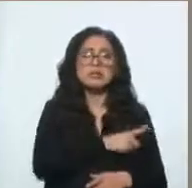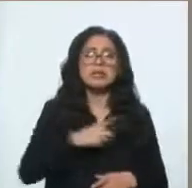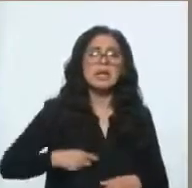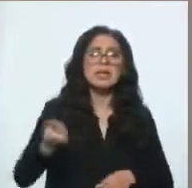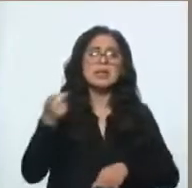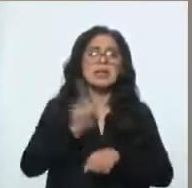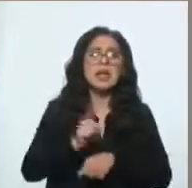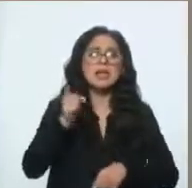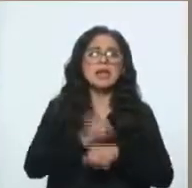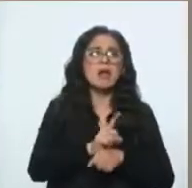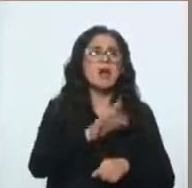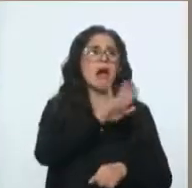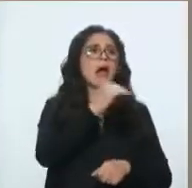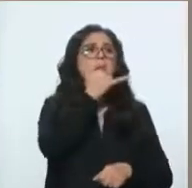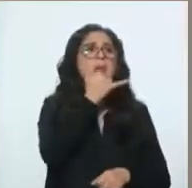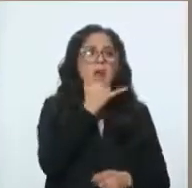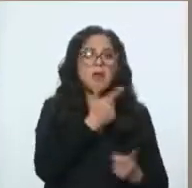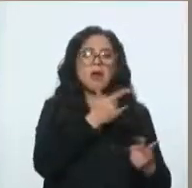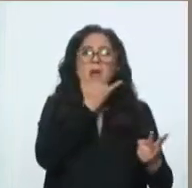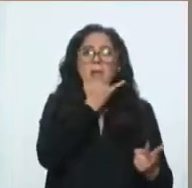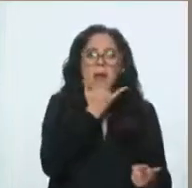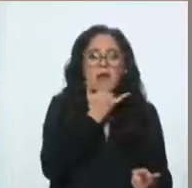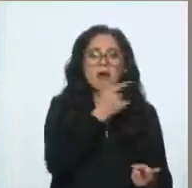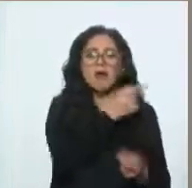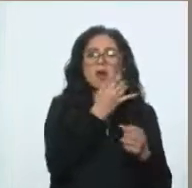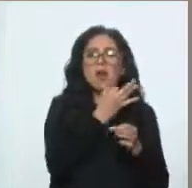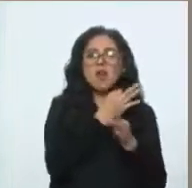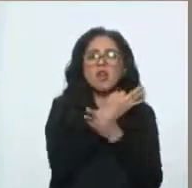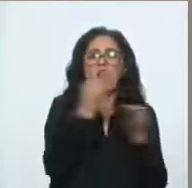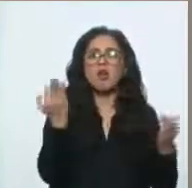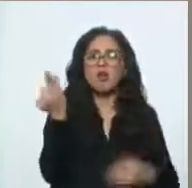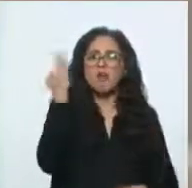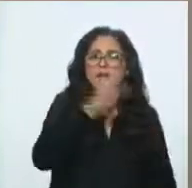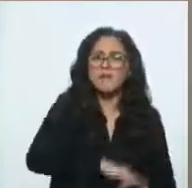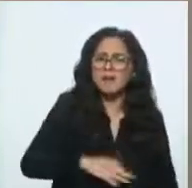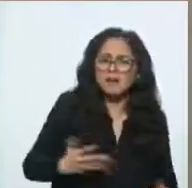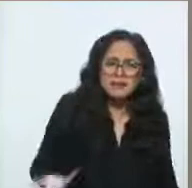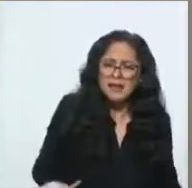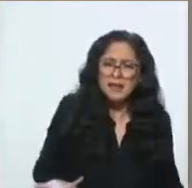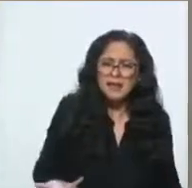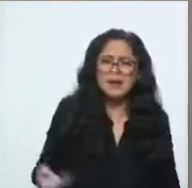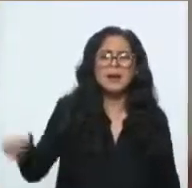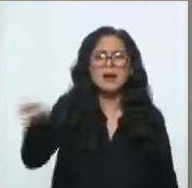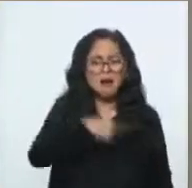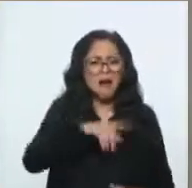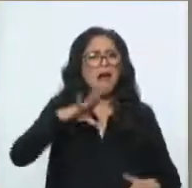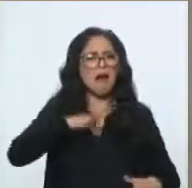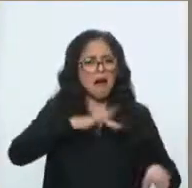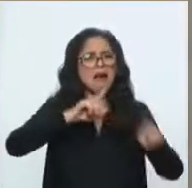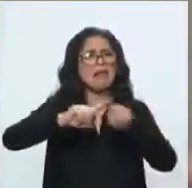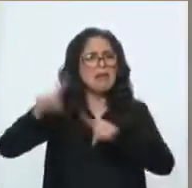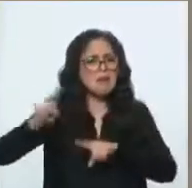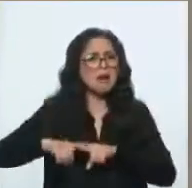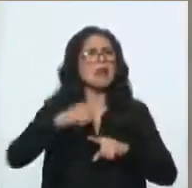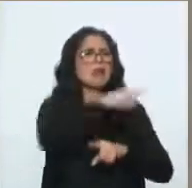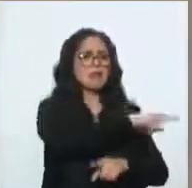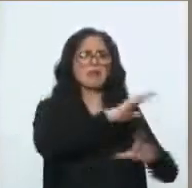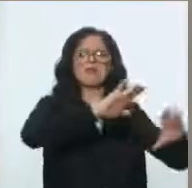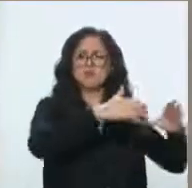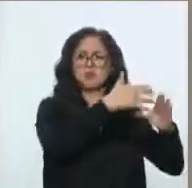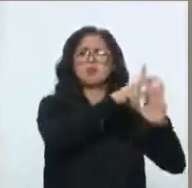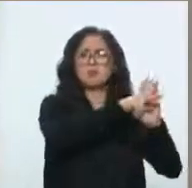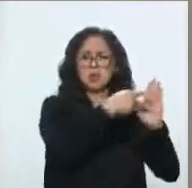todos los días, y es lamentable al nivel que hemos llegado, porque, digo, los medios tienen sus posturas ideológicas, su